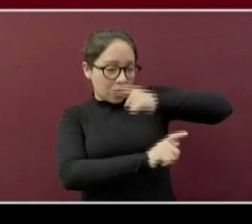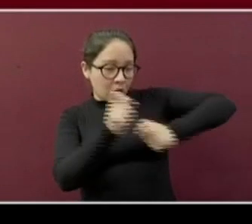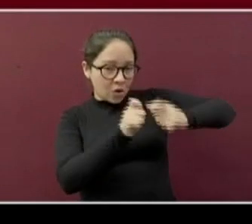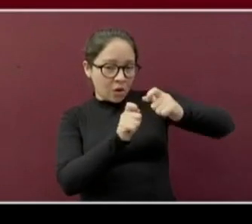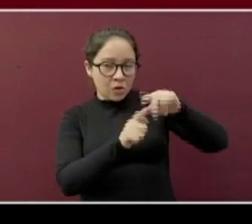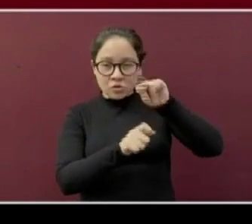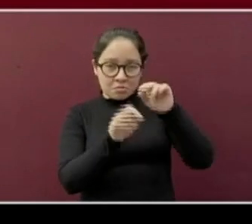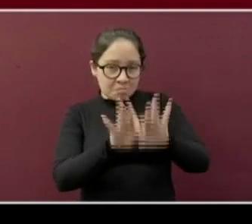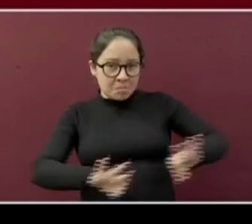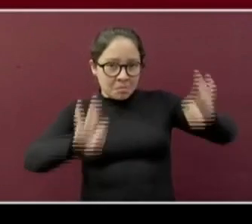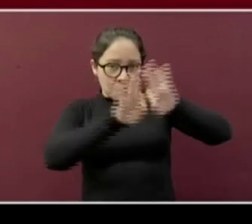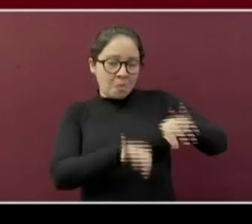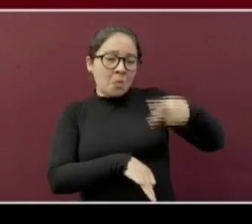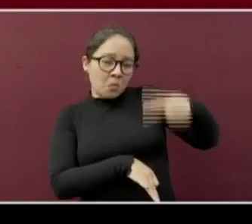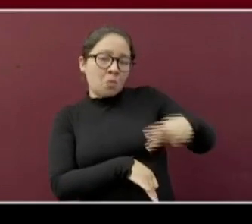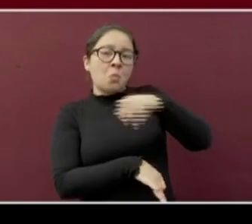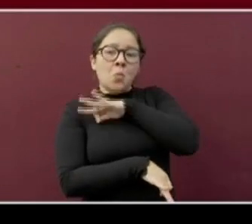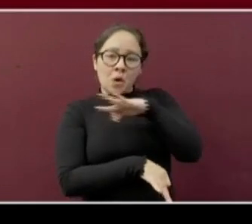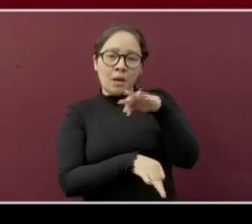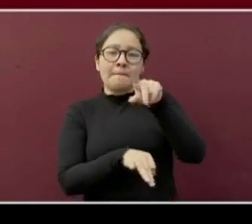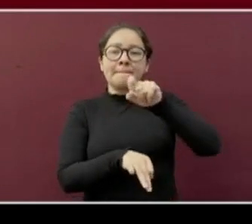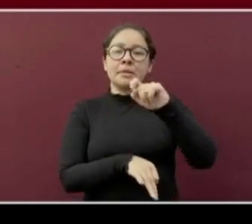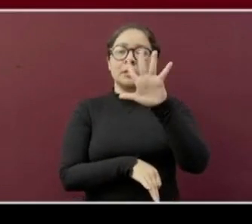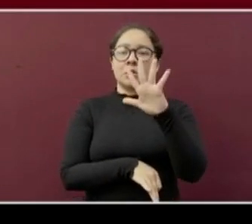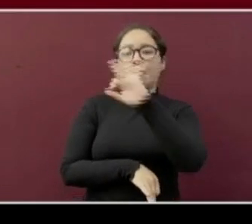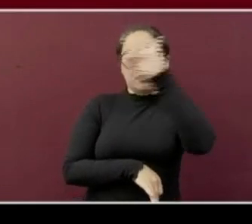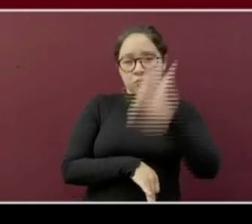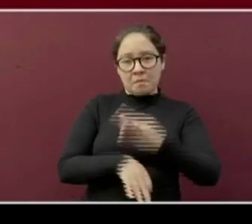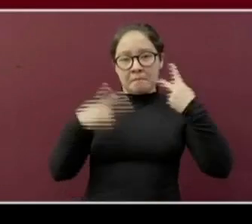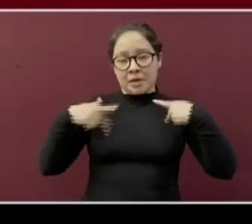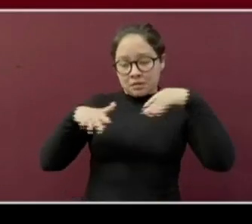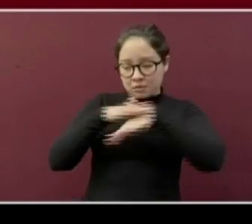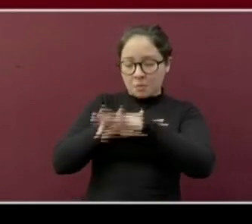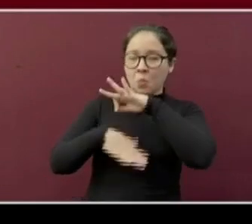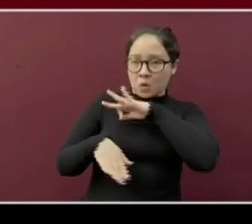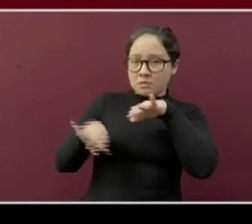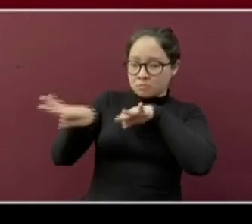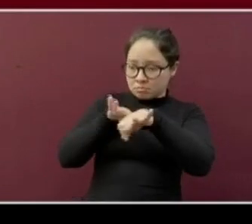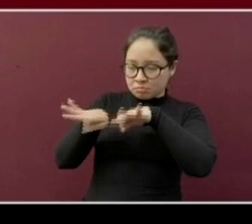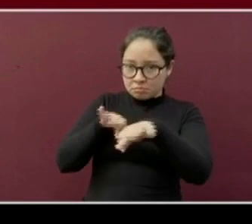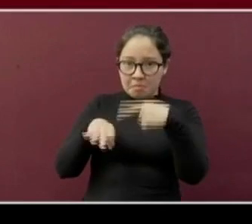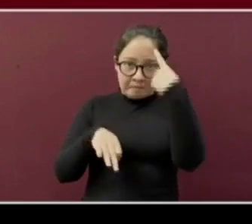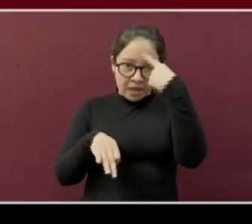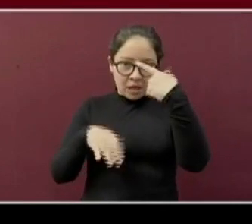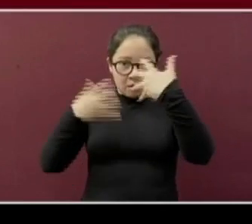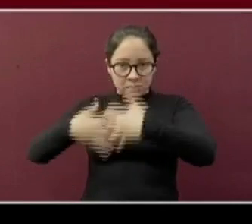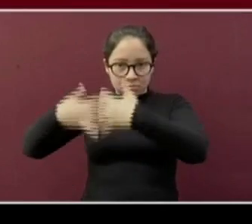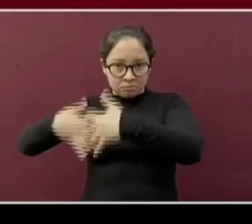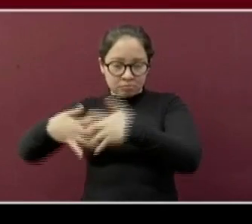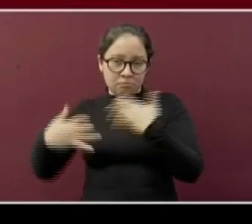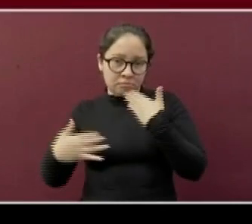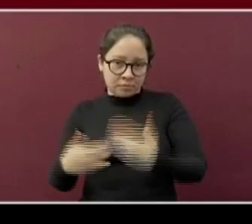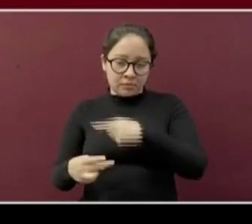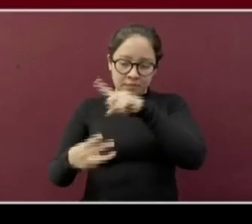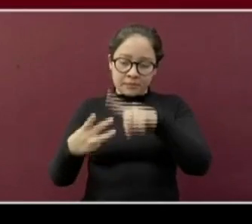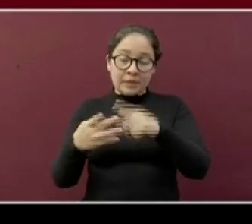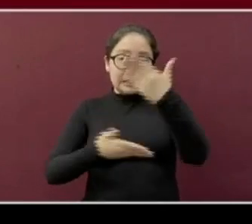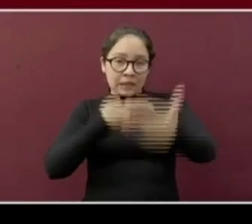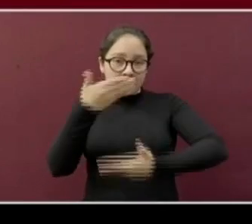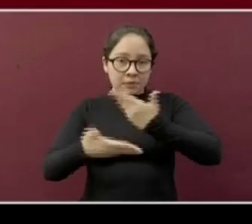esenciales trabajen con el 25% del personal para su funcionamiento. Los servicios al